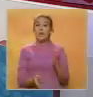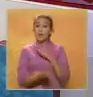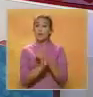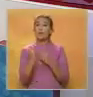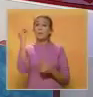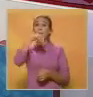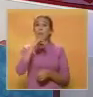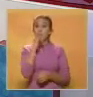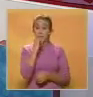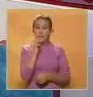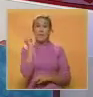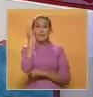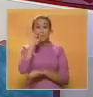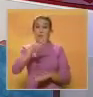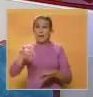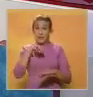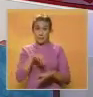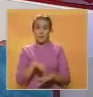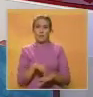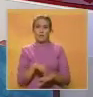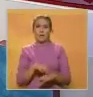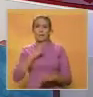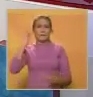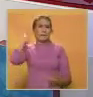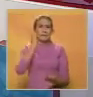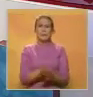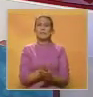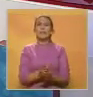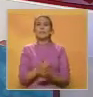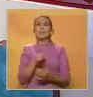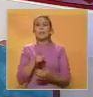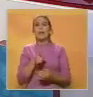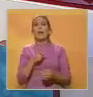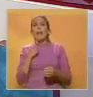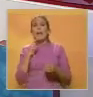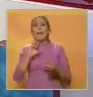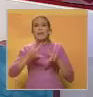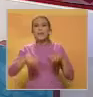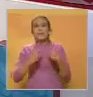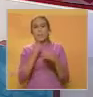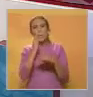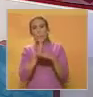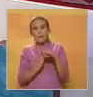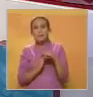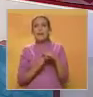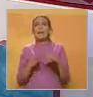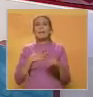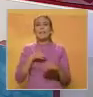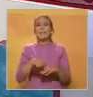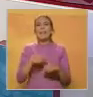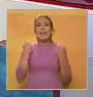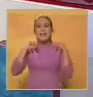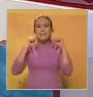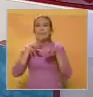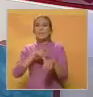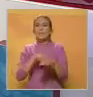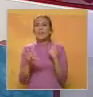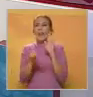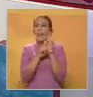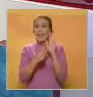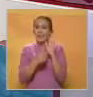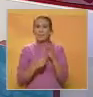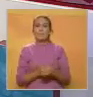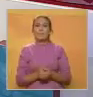La Asamblea Nacional sancionó la reforma parcial a la Ley del Ejercicio de la Medicina. Carla Salcedo Flores nos cuenta que los médicos recién